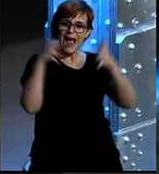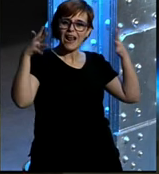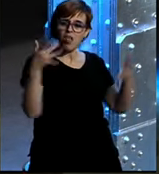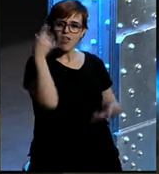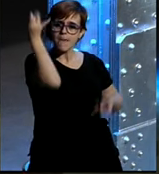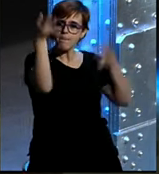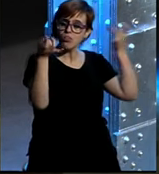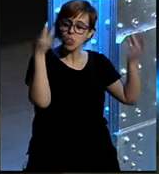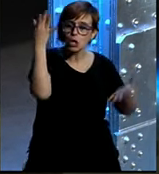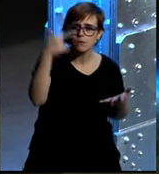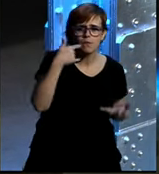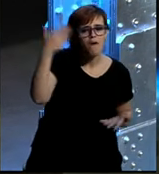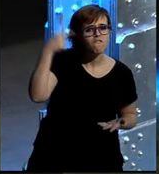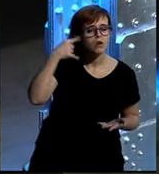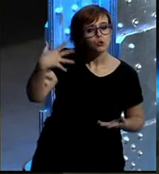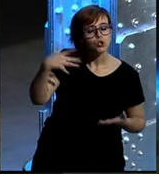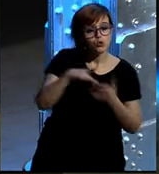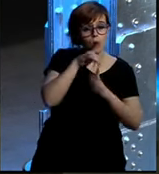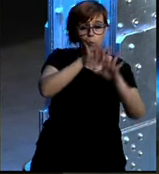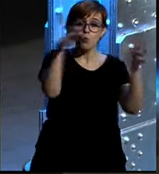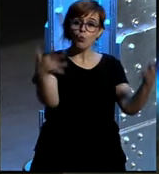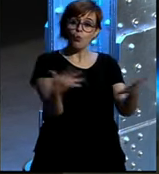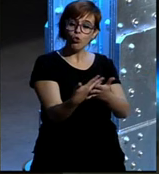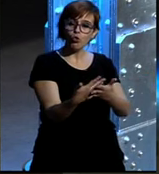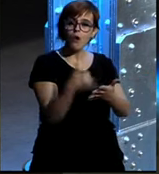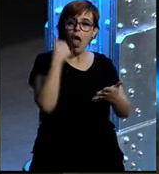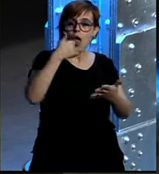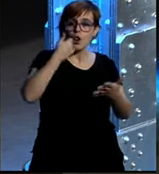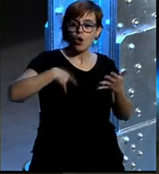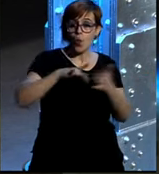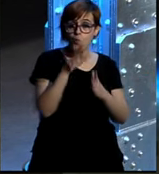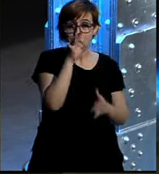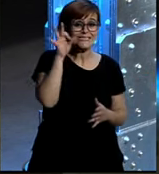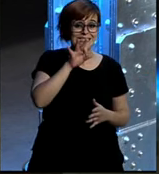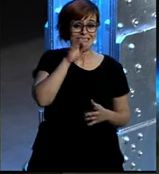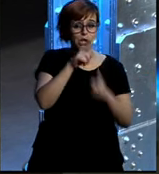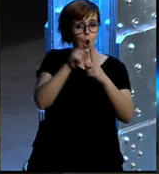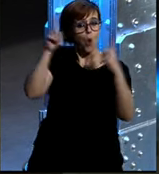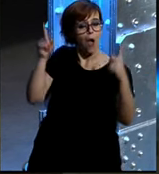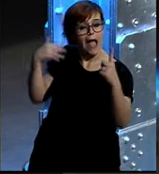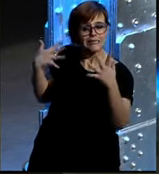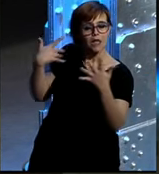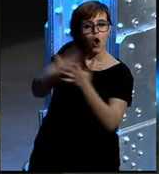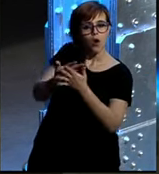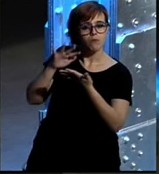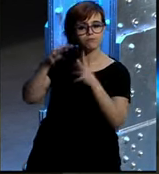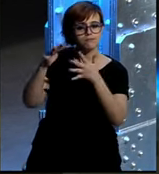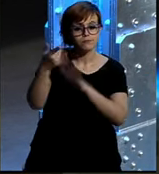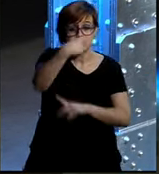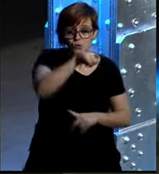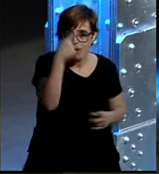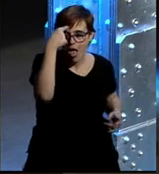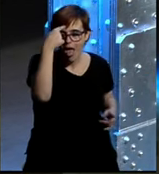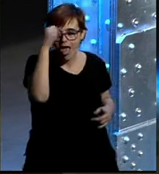y lo he estado jugando y habla sobre las grandes personas que han cambiado que han cambiado el mundo en el último siglo y son todas las que tenéis en la cabeza